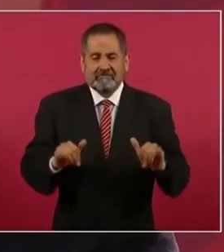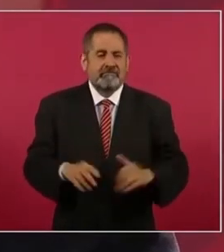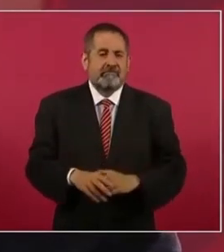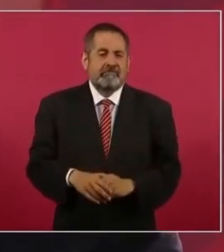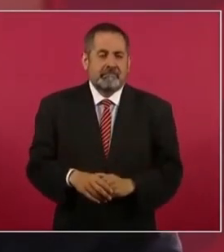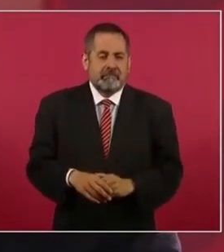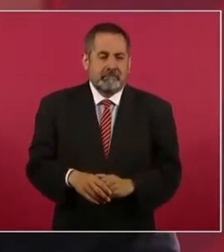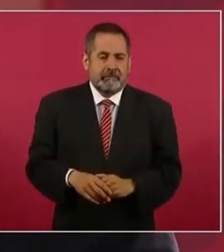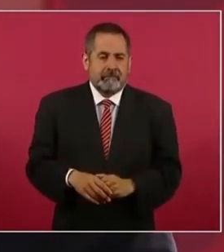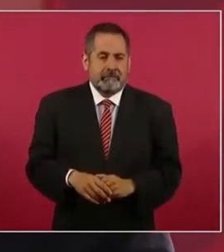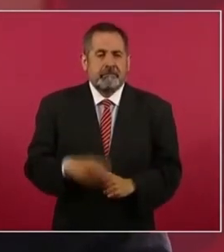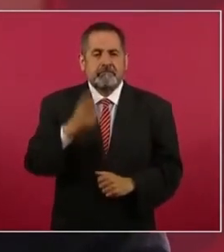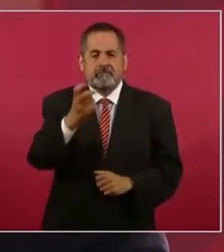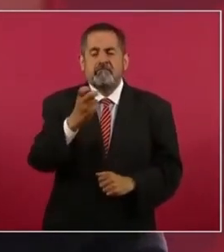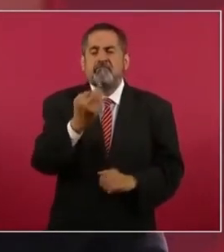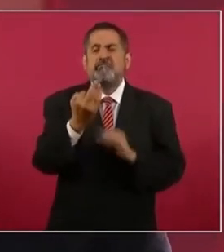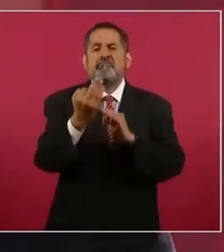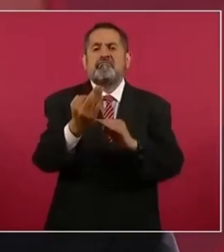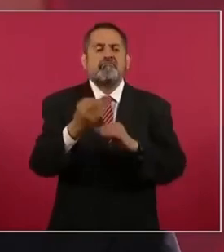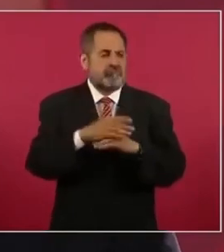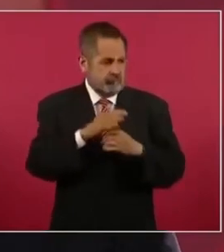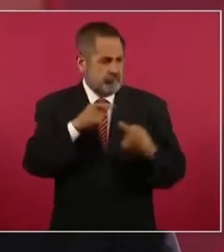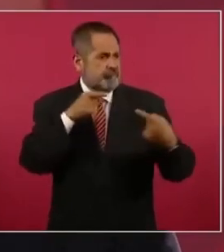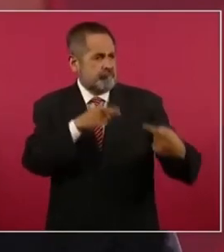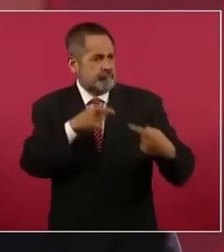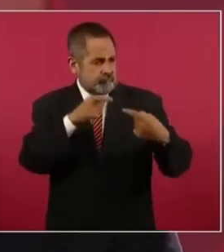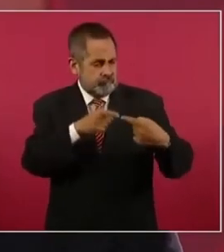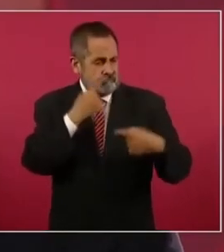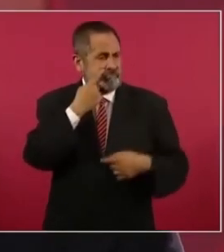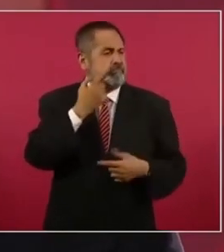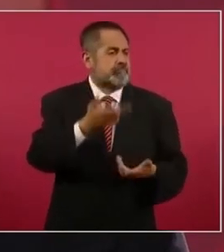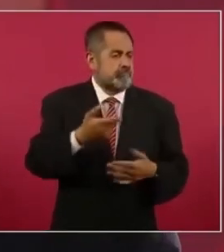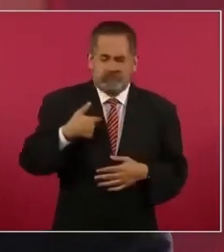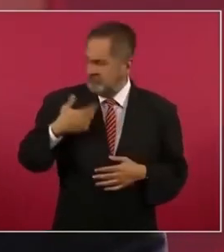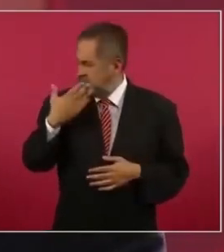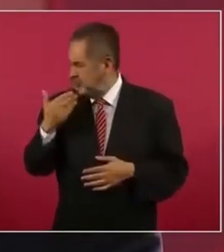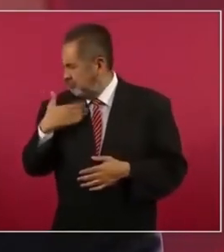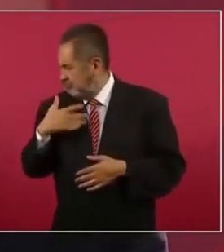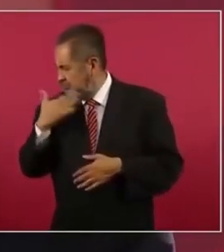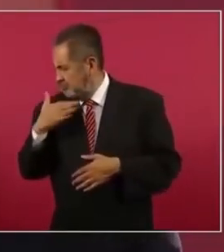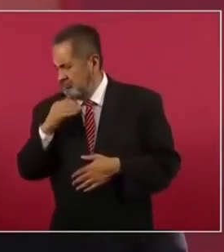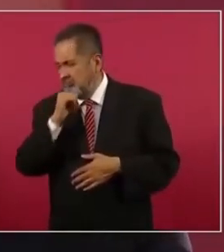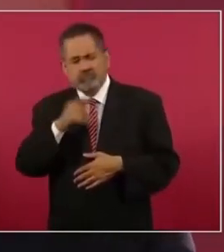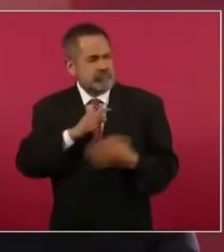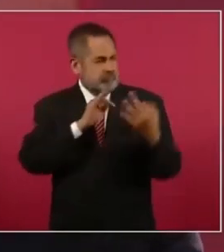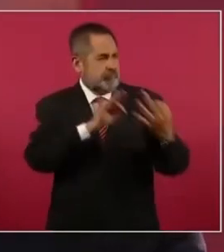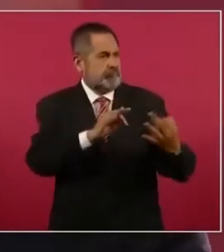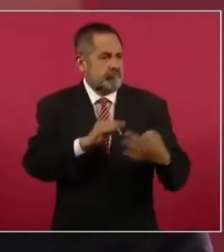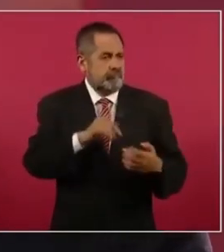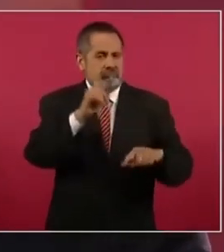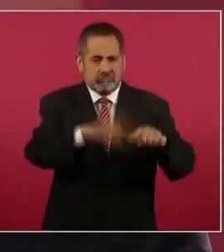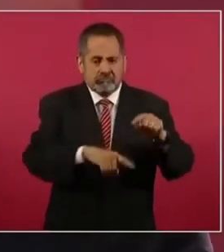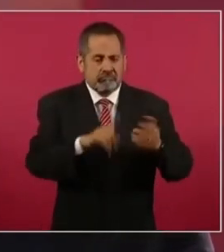por eso puedo enfrentar a la mafia del poder a los delincuentes